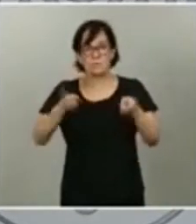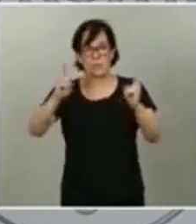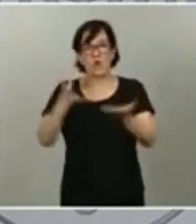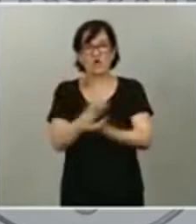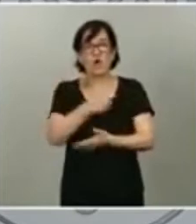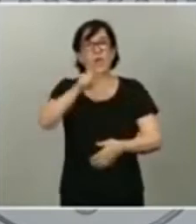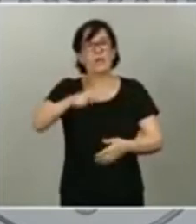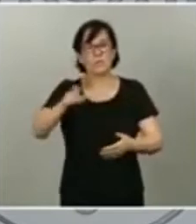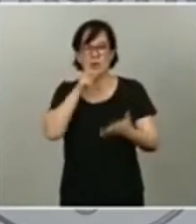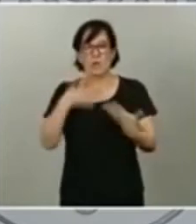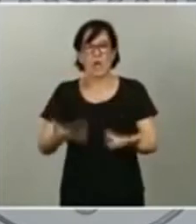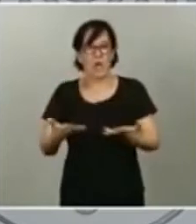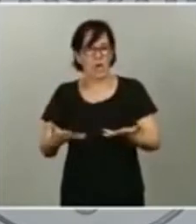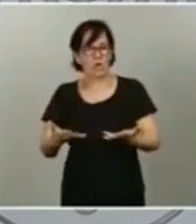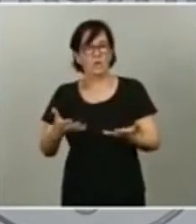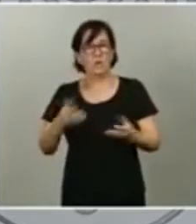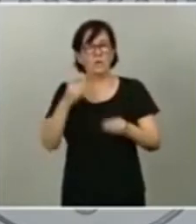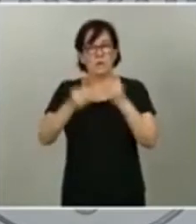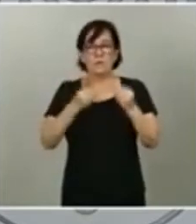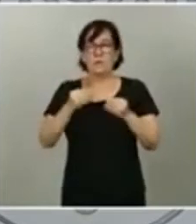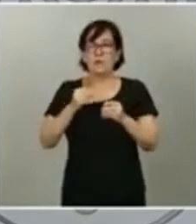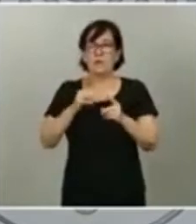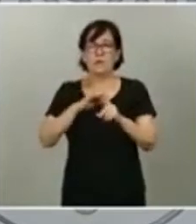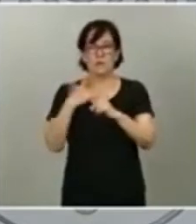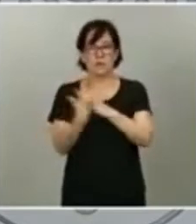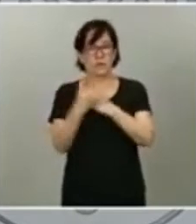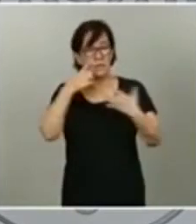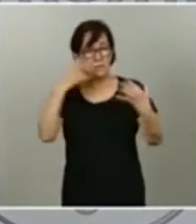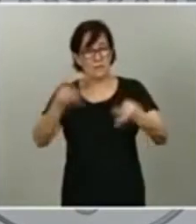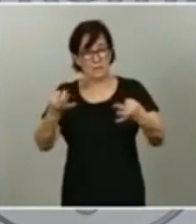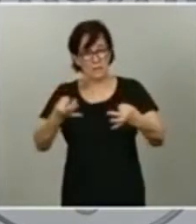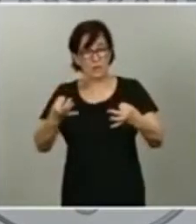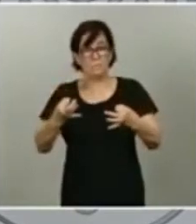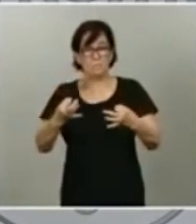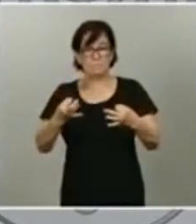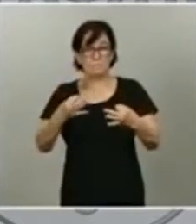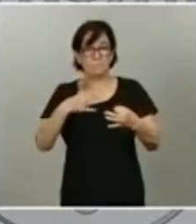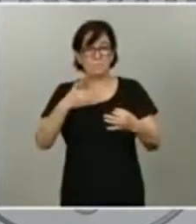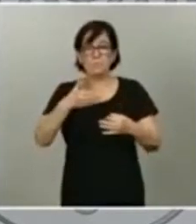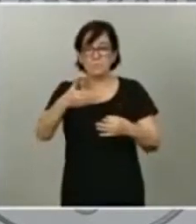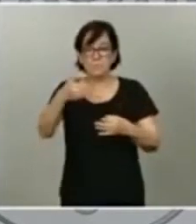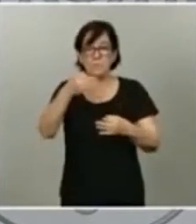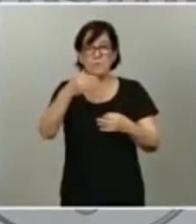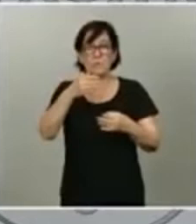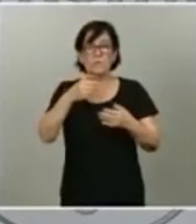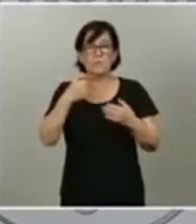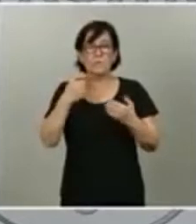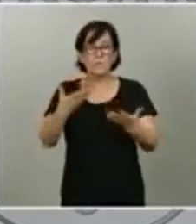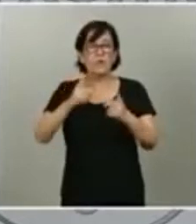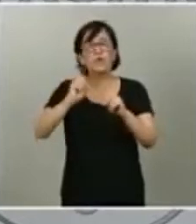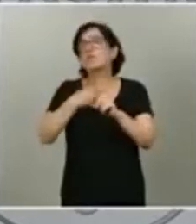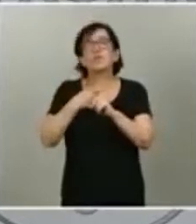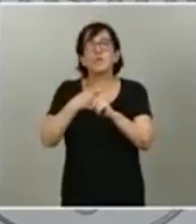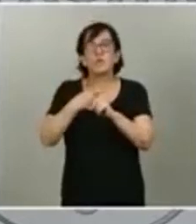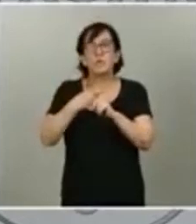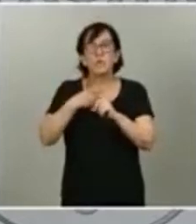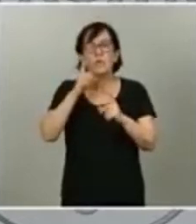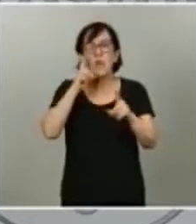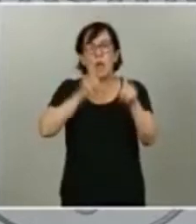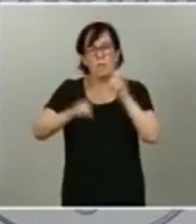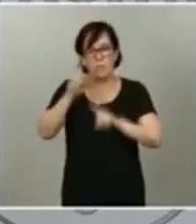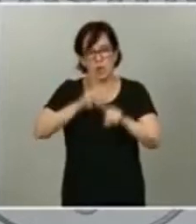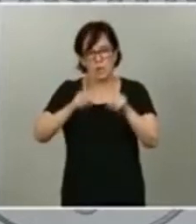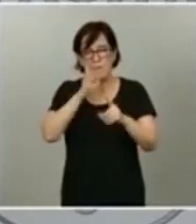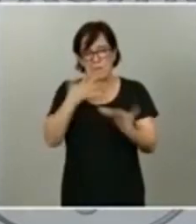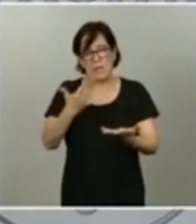actualmente se encuentren en una situación de riesgo, ojalá que muy pronto puedan encontrar una solución al problema que tienen planteado.